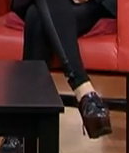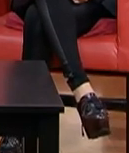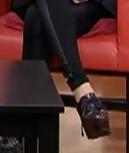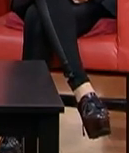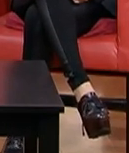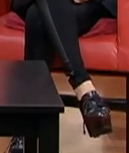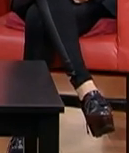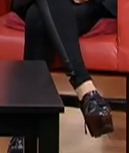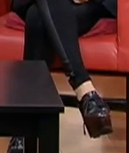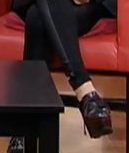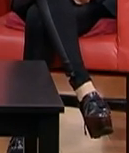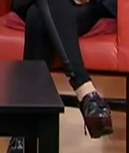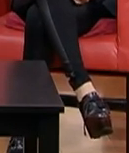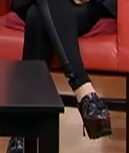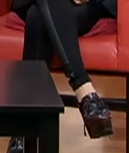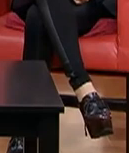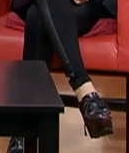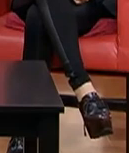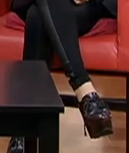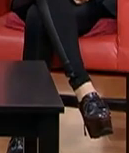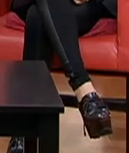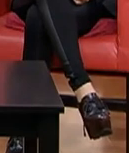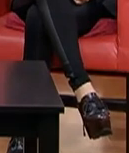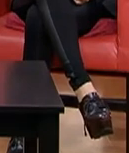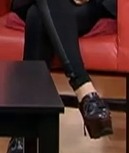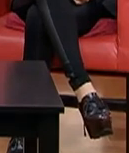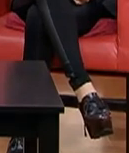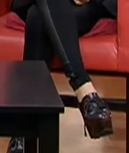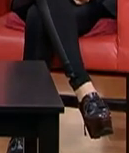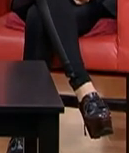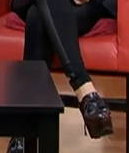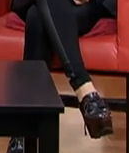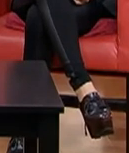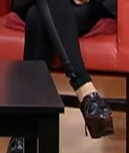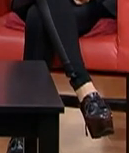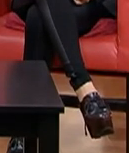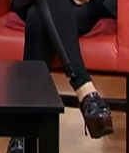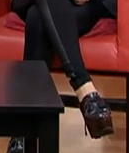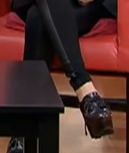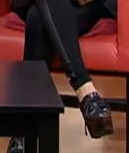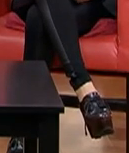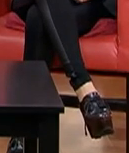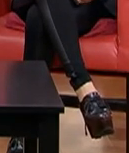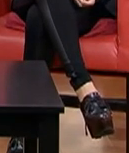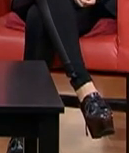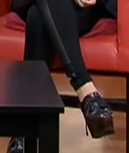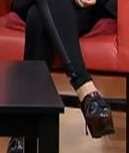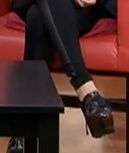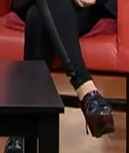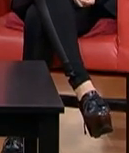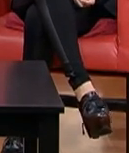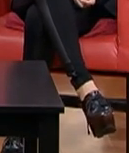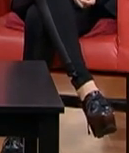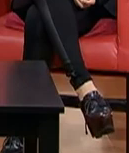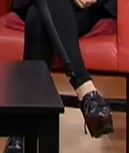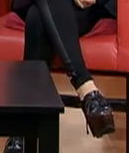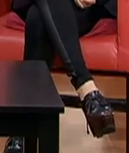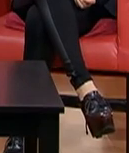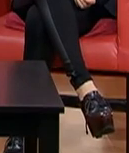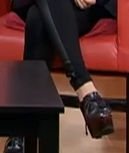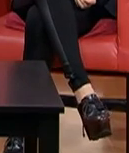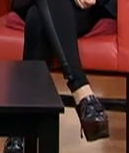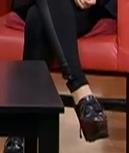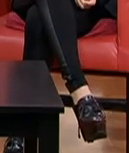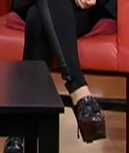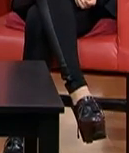apoyando desde donde podamos a todos nuestros hermanos afectados por este terremoto que ha provocado